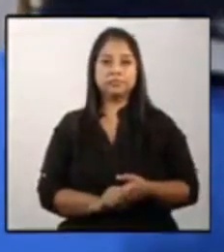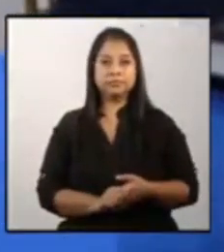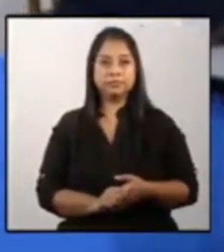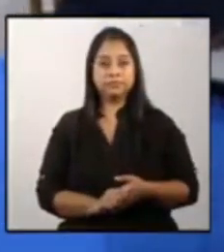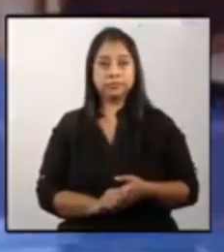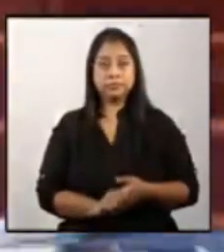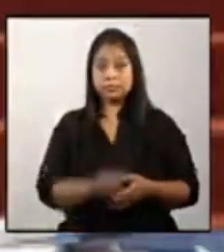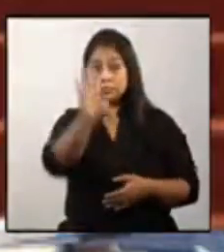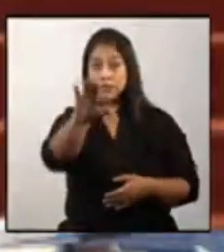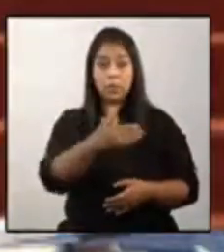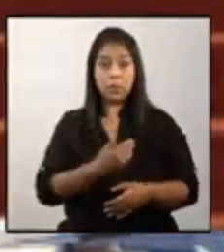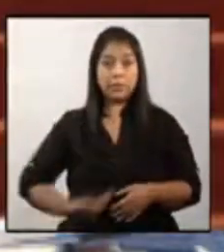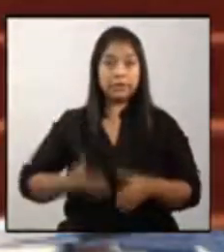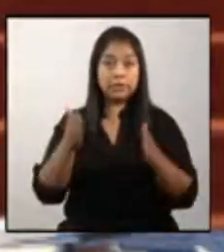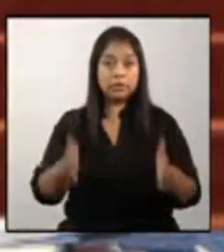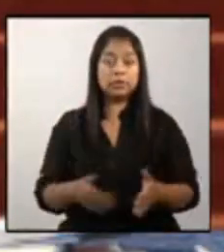señores gobernadores